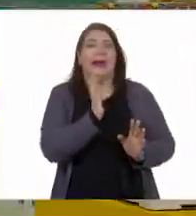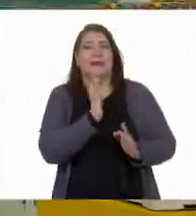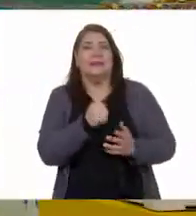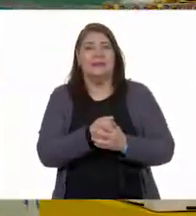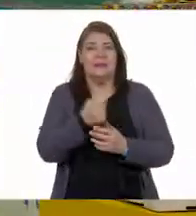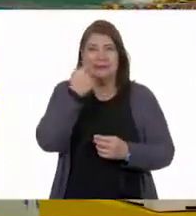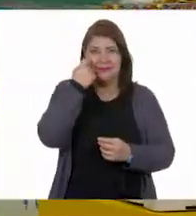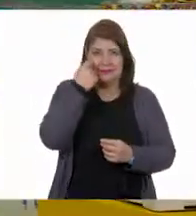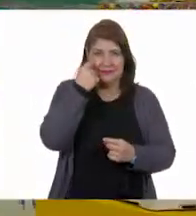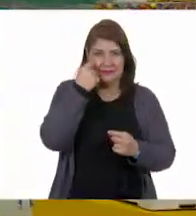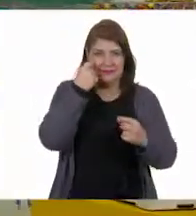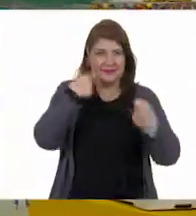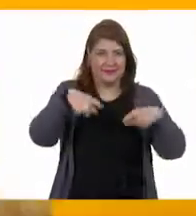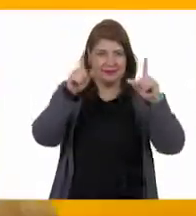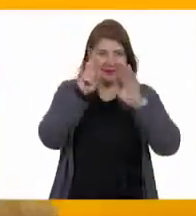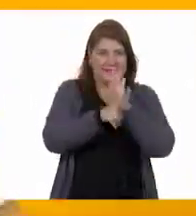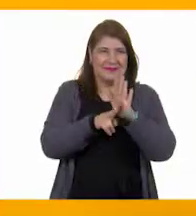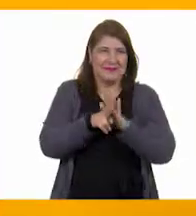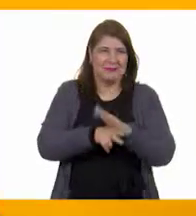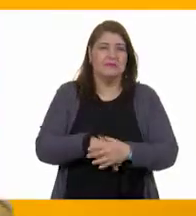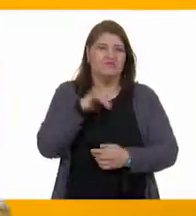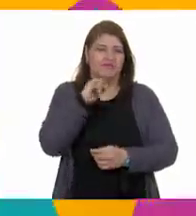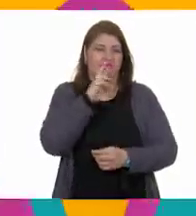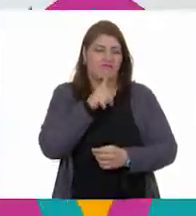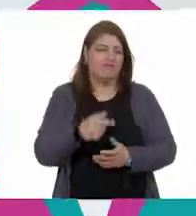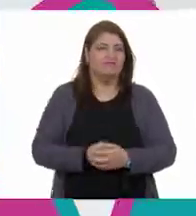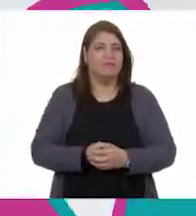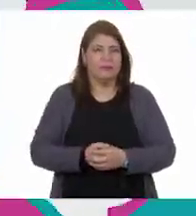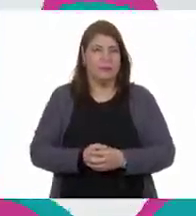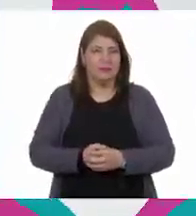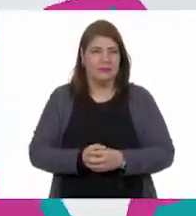parece si vamos a ver el video? Vamos a ver el video, sí. Sí, mejor.